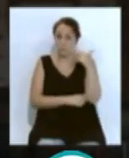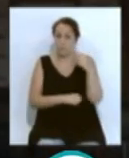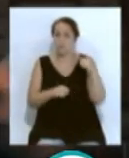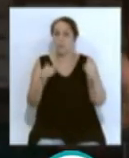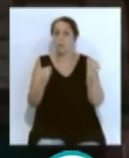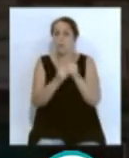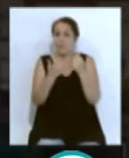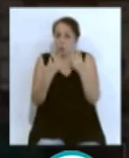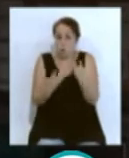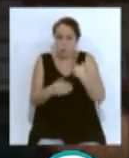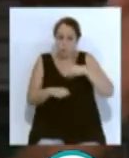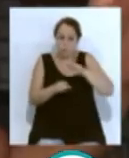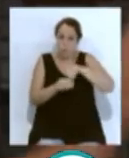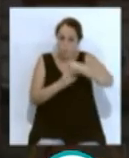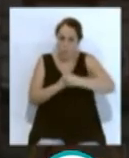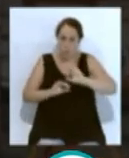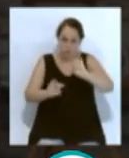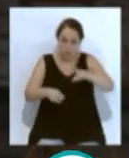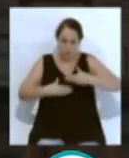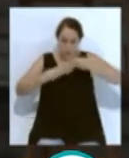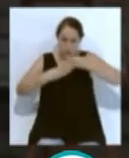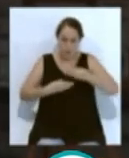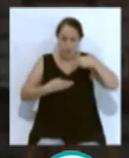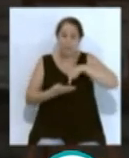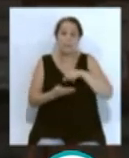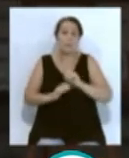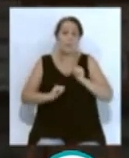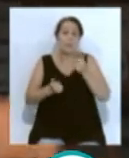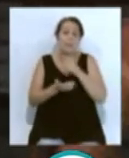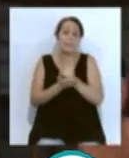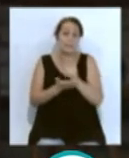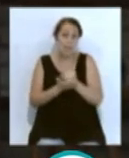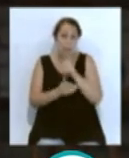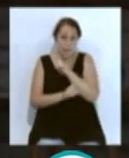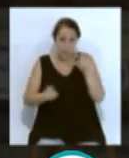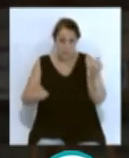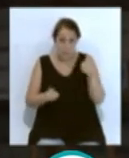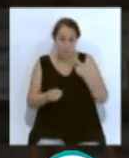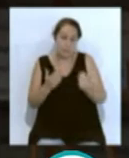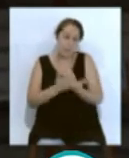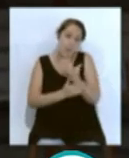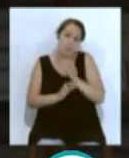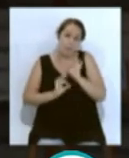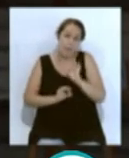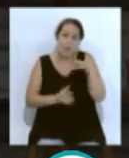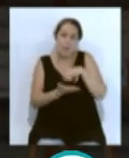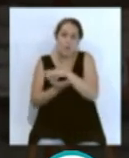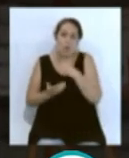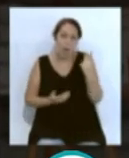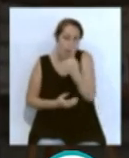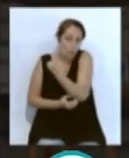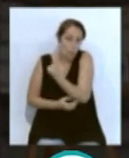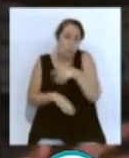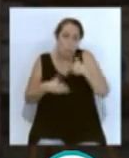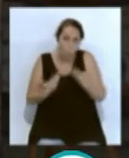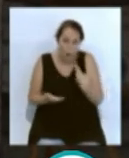llegó un documento donde se exponían los que se empezaban a hacer los test, los días que le correspondían a cada centro y las sedes.